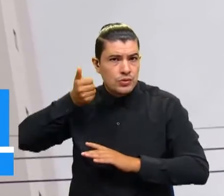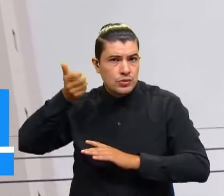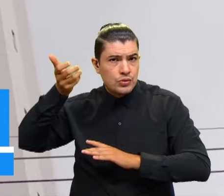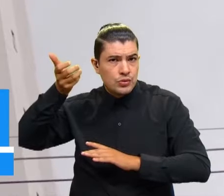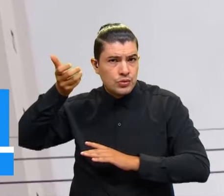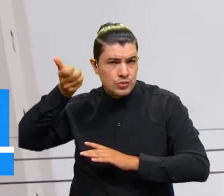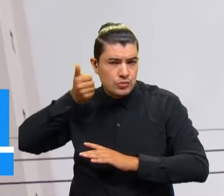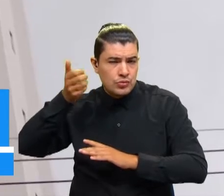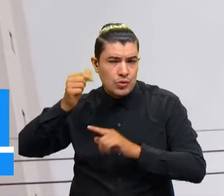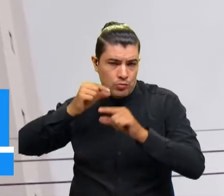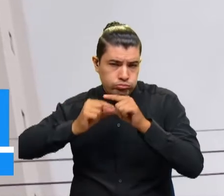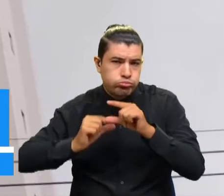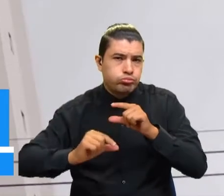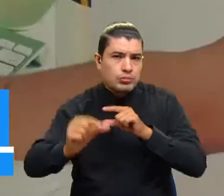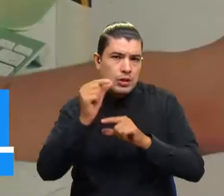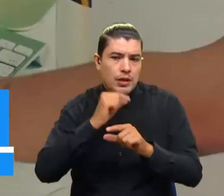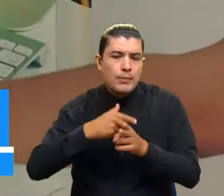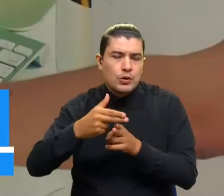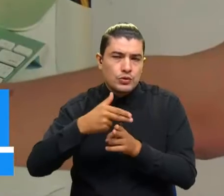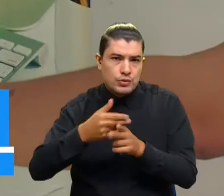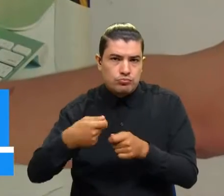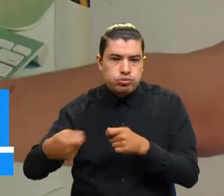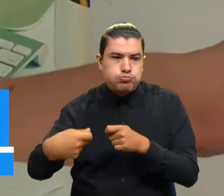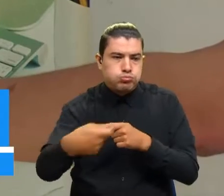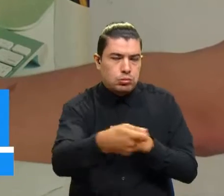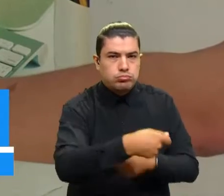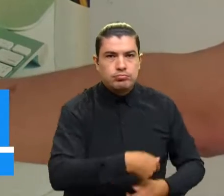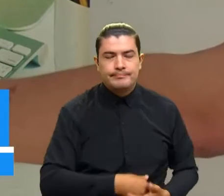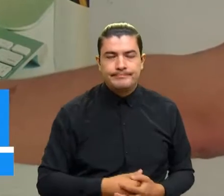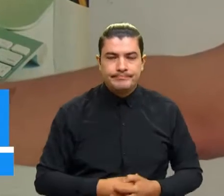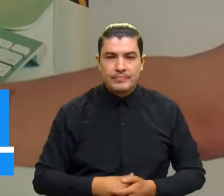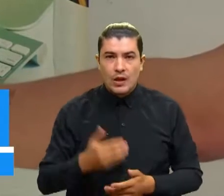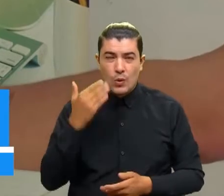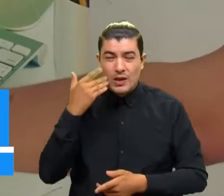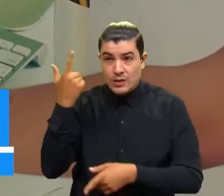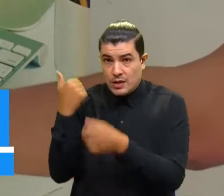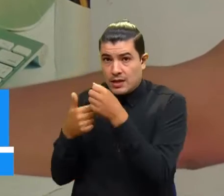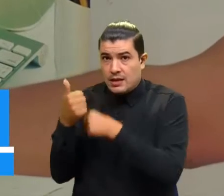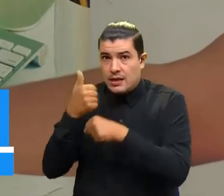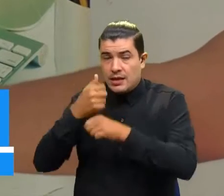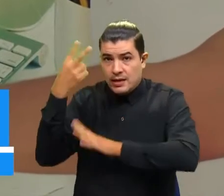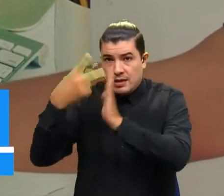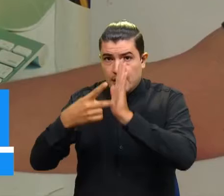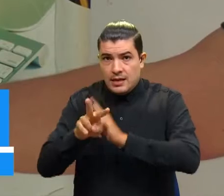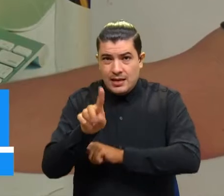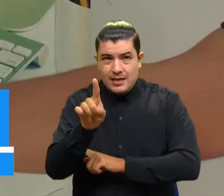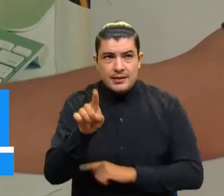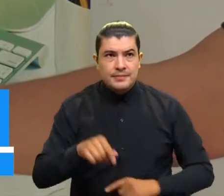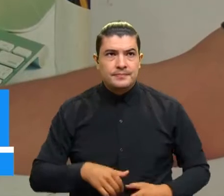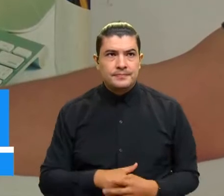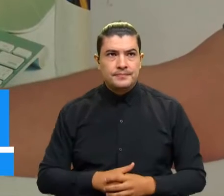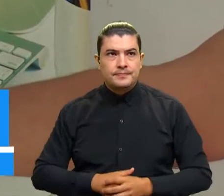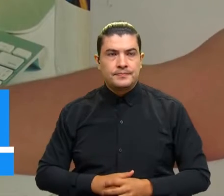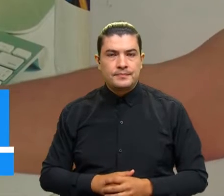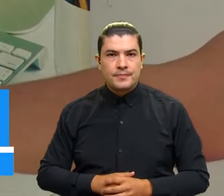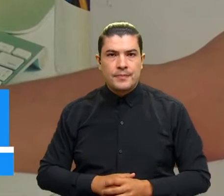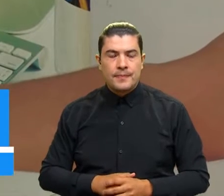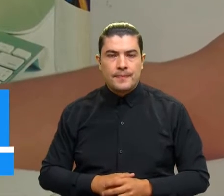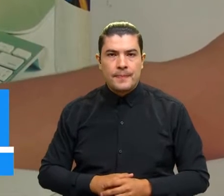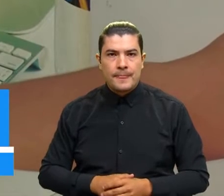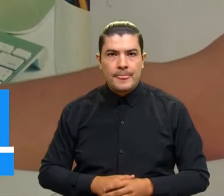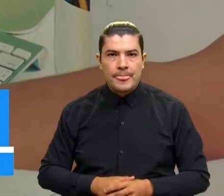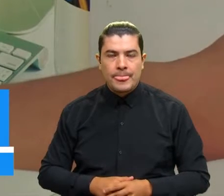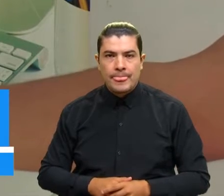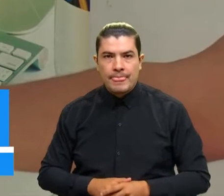recientemente. Durante el 2021, en ese orden de ideas, se establecieron